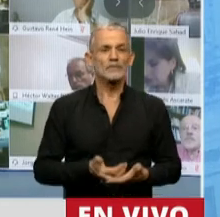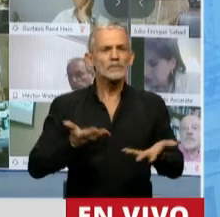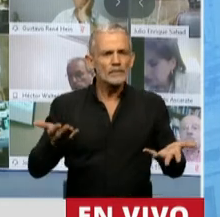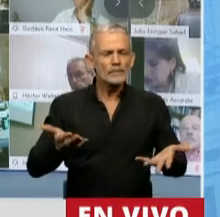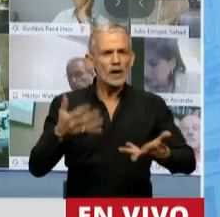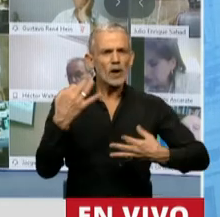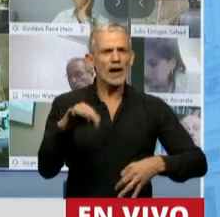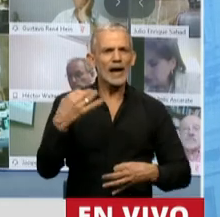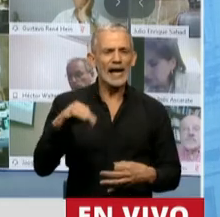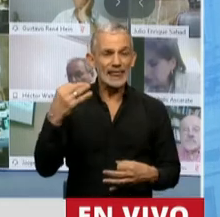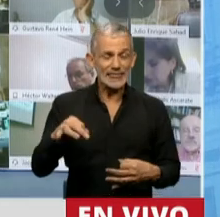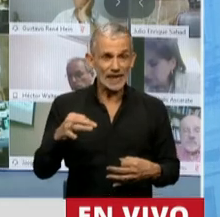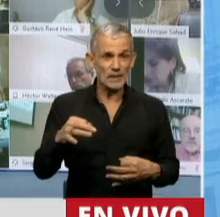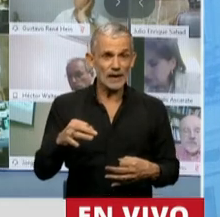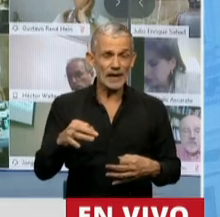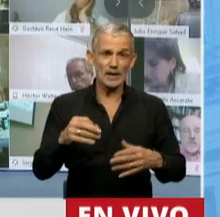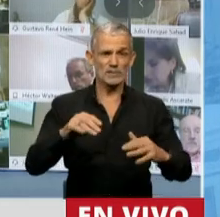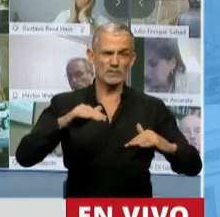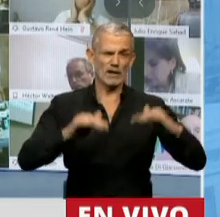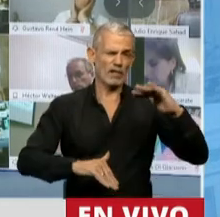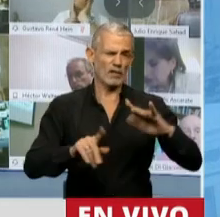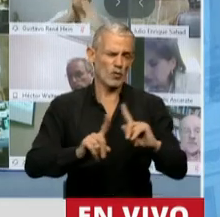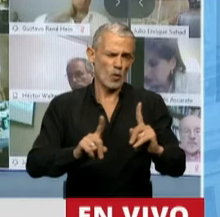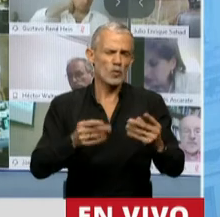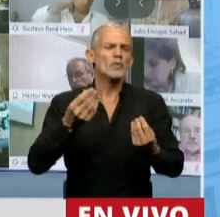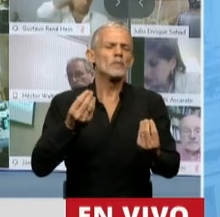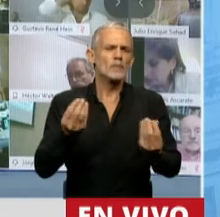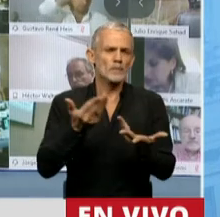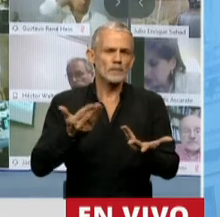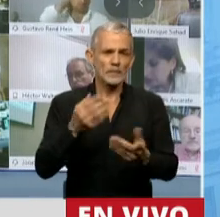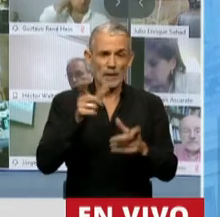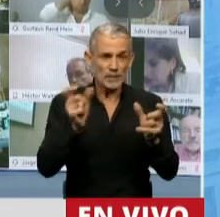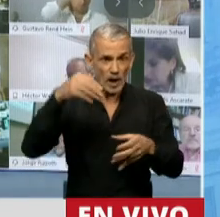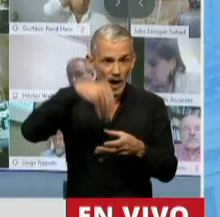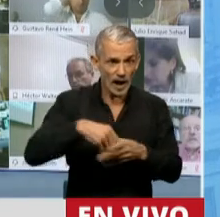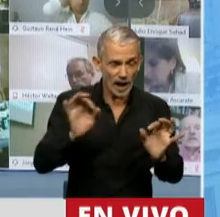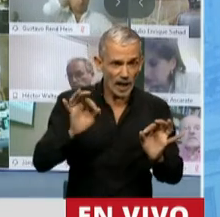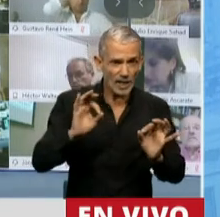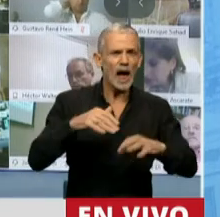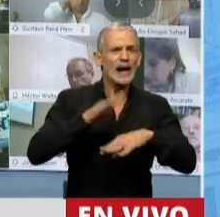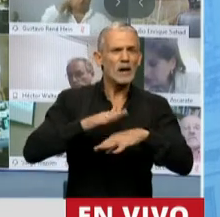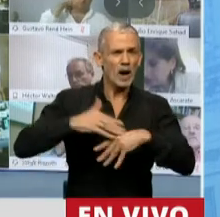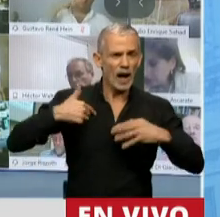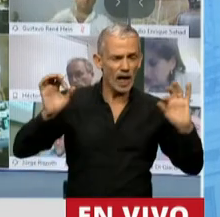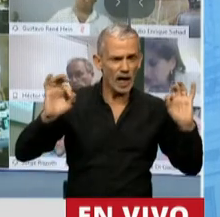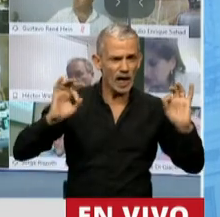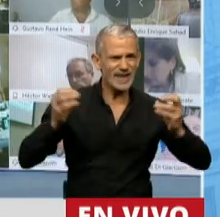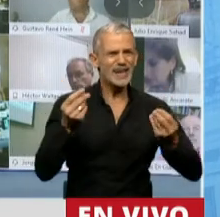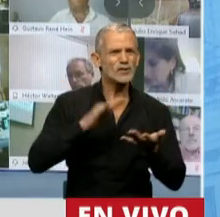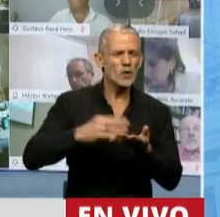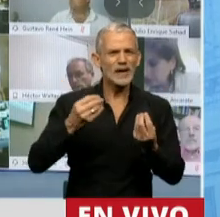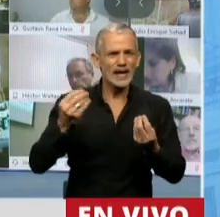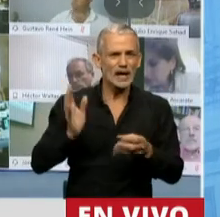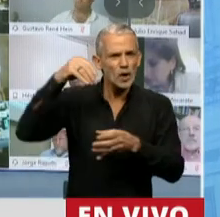Sería entonces sumamente injusto que quienes no participan de la responsabilidad que implica